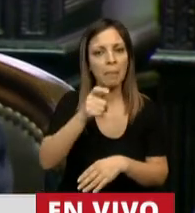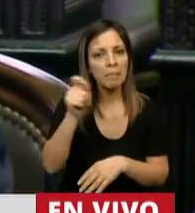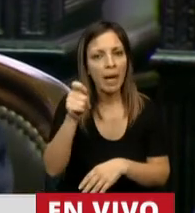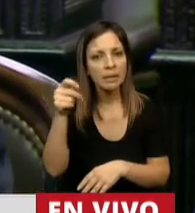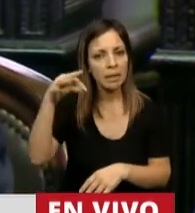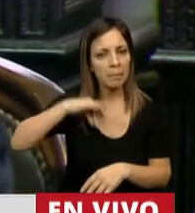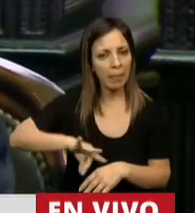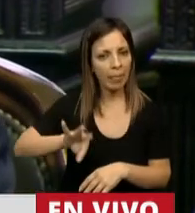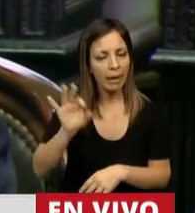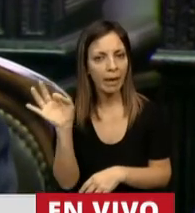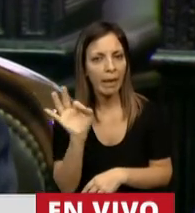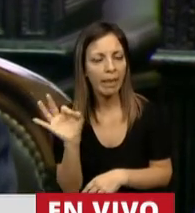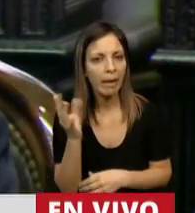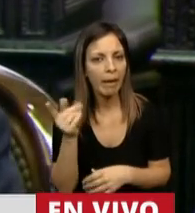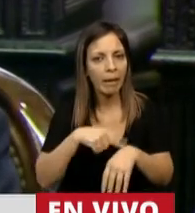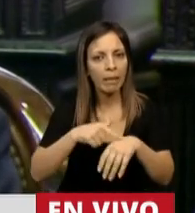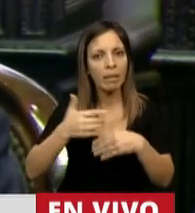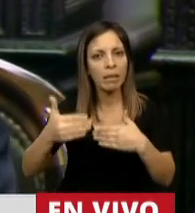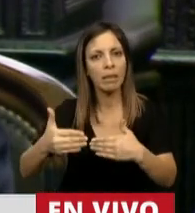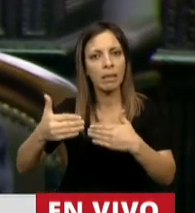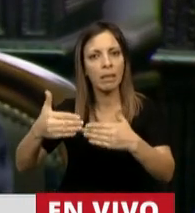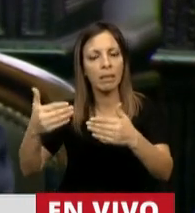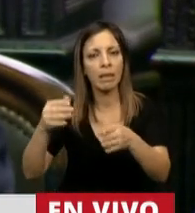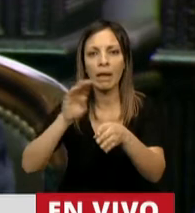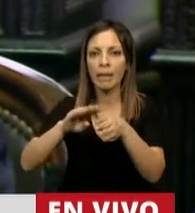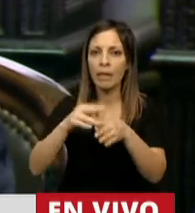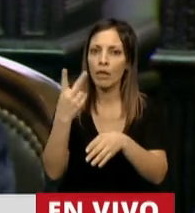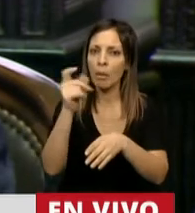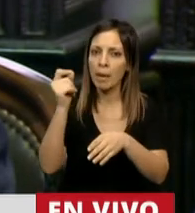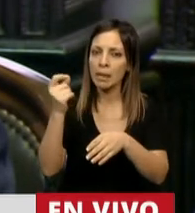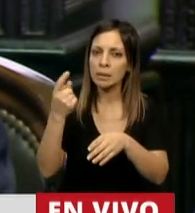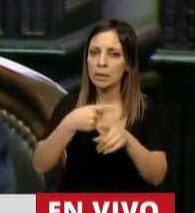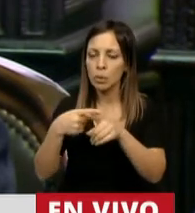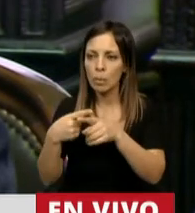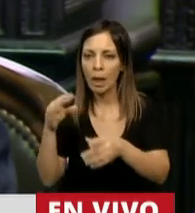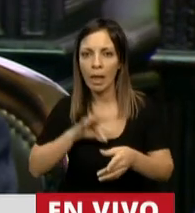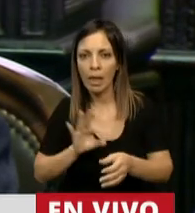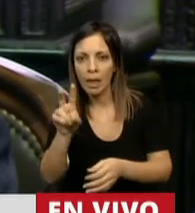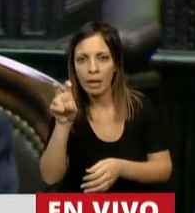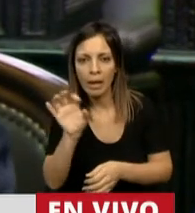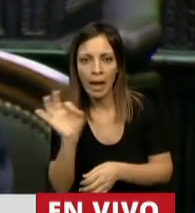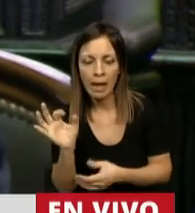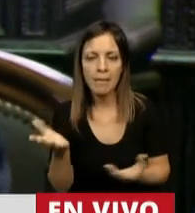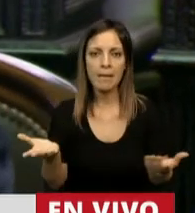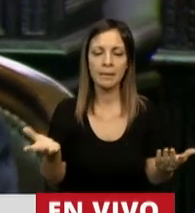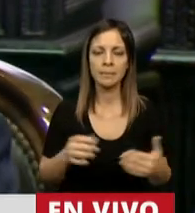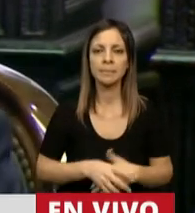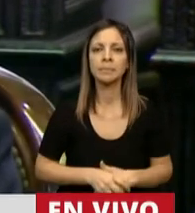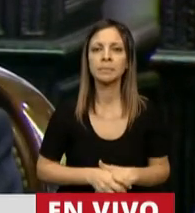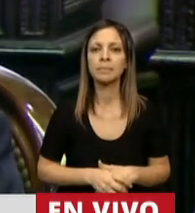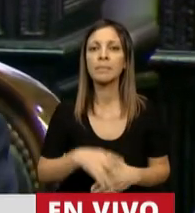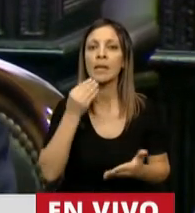cobrando en tiempo y forma, se les adeuda más de dos meses en sus saberes, y sabiendo esto,